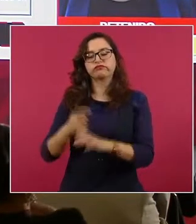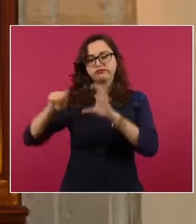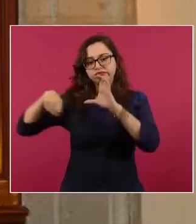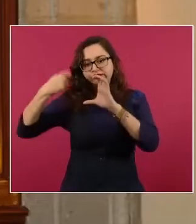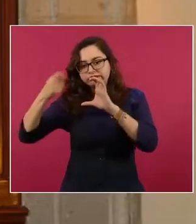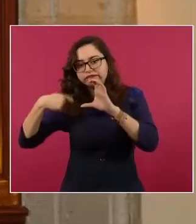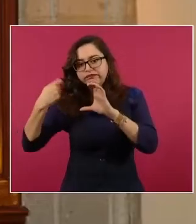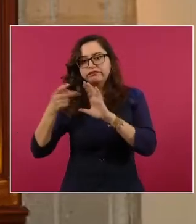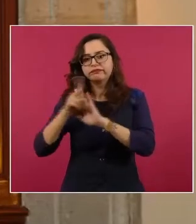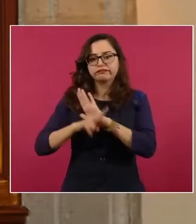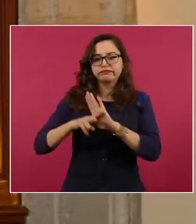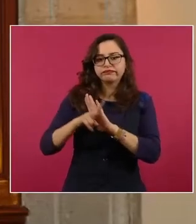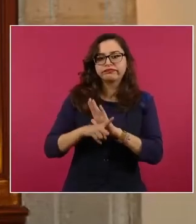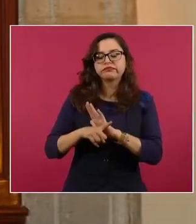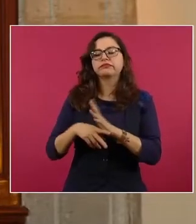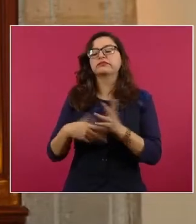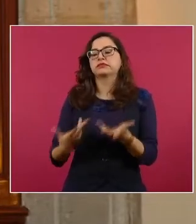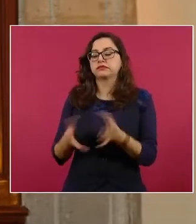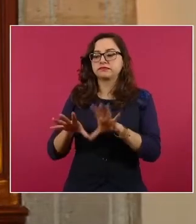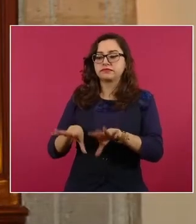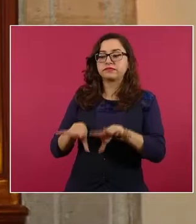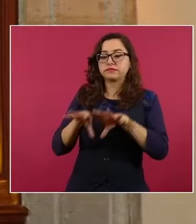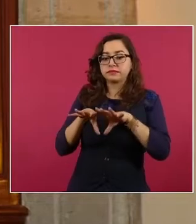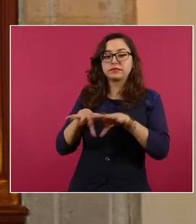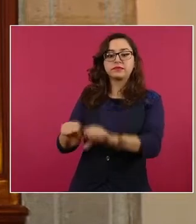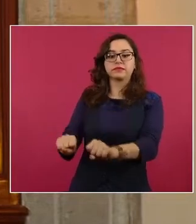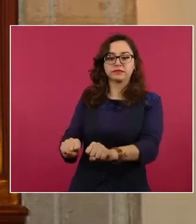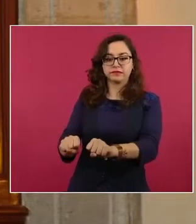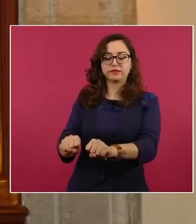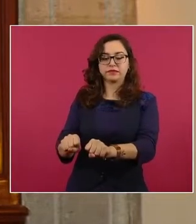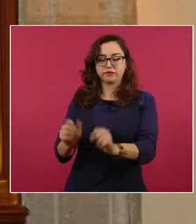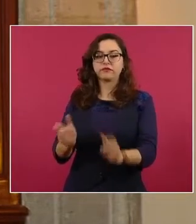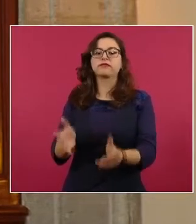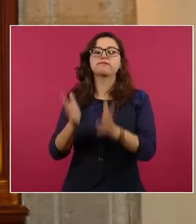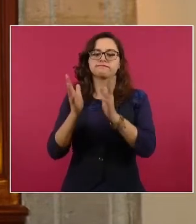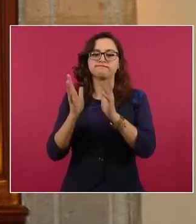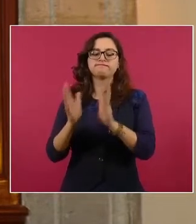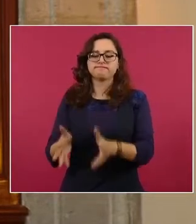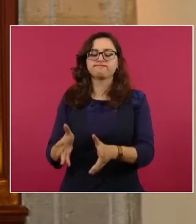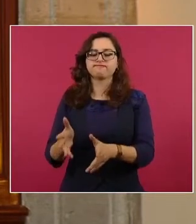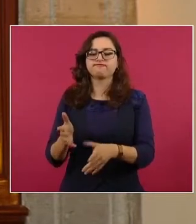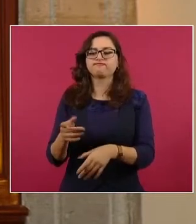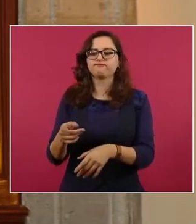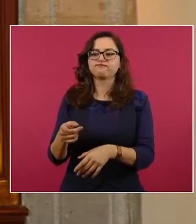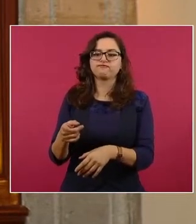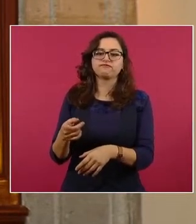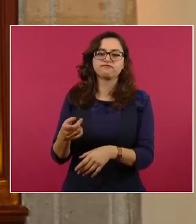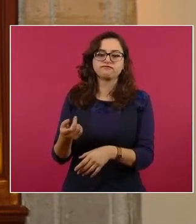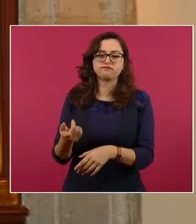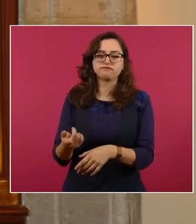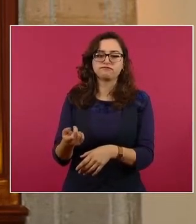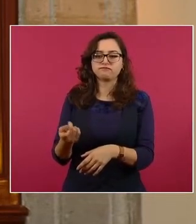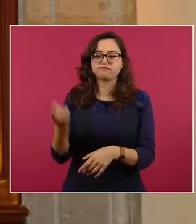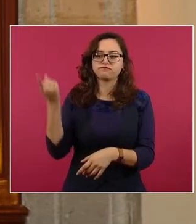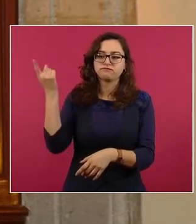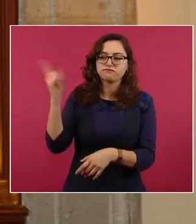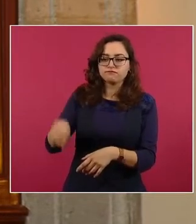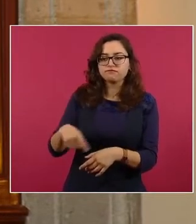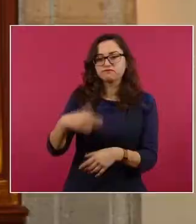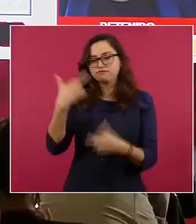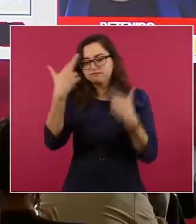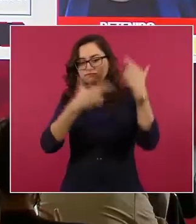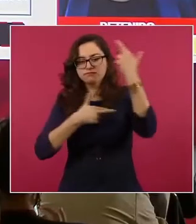del Estado de Quintana Roo pudo dar con la ubicación de este sujeto y a partir de las órdenes de cateo